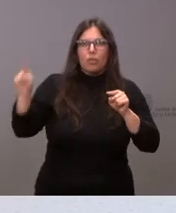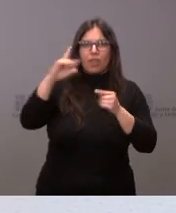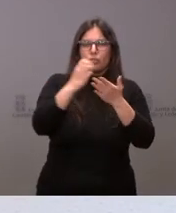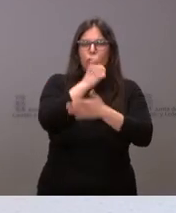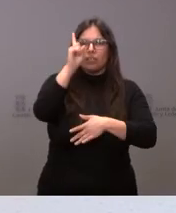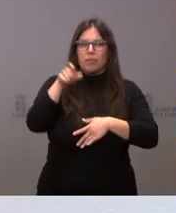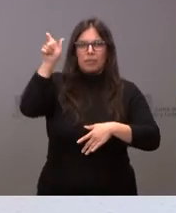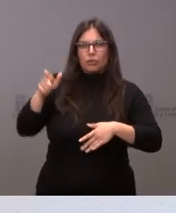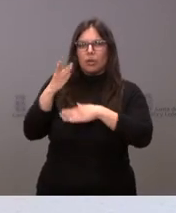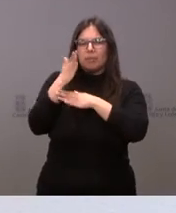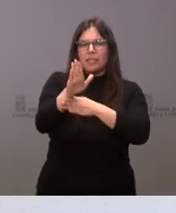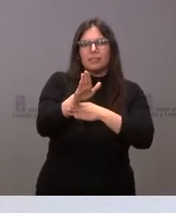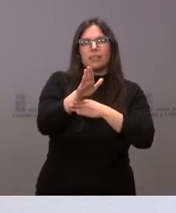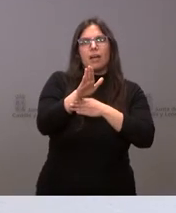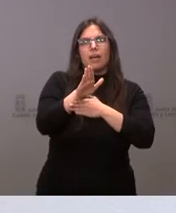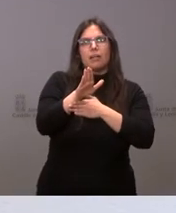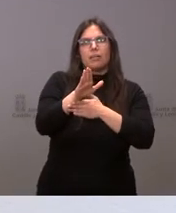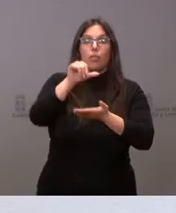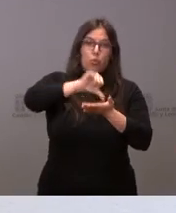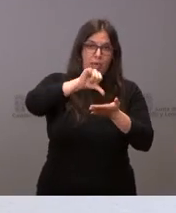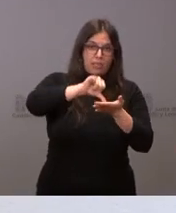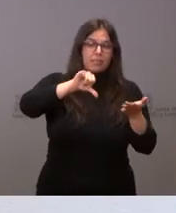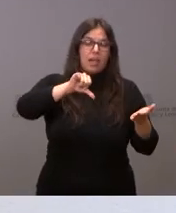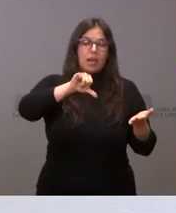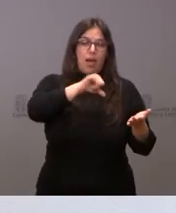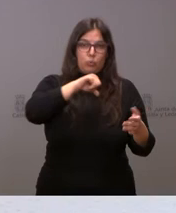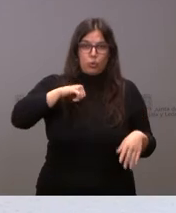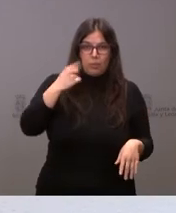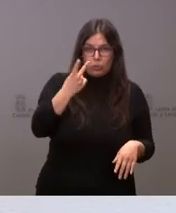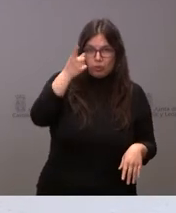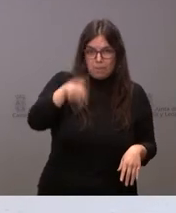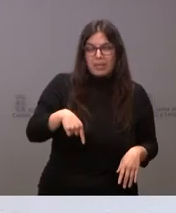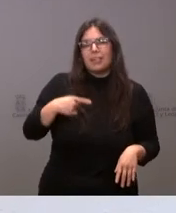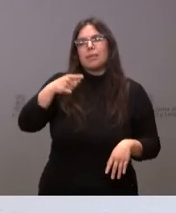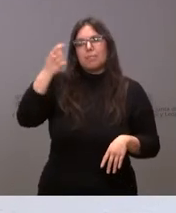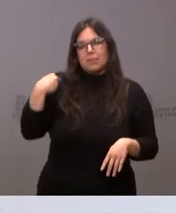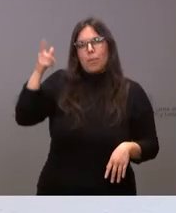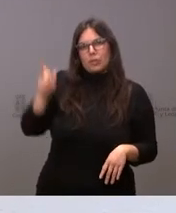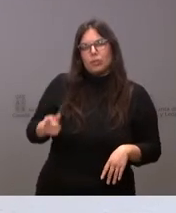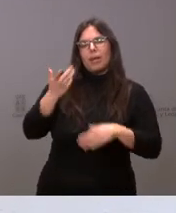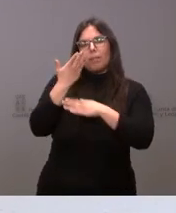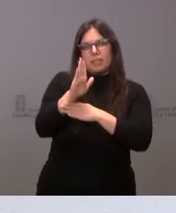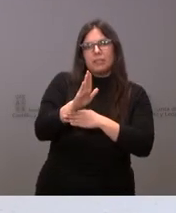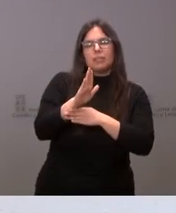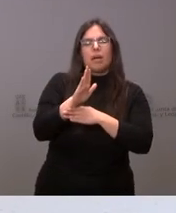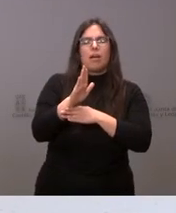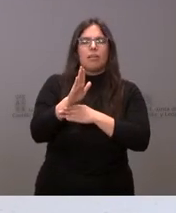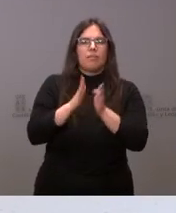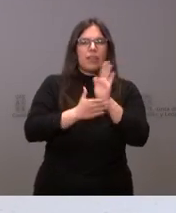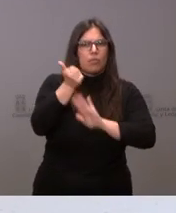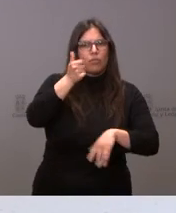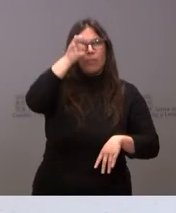representante de las ciudades autónomas también y del representante de municipios y provincias. Yo creo que nos quedamos con lo positivo.